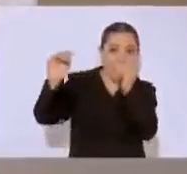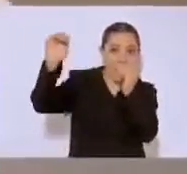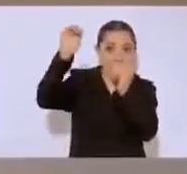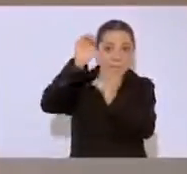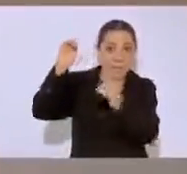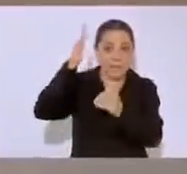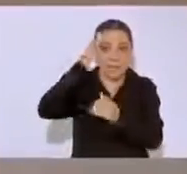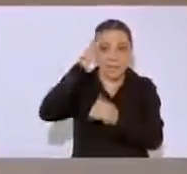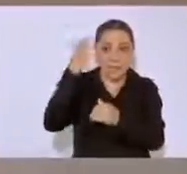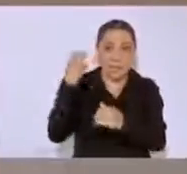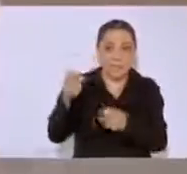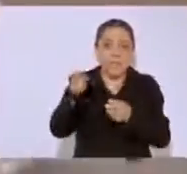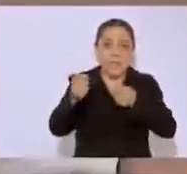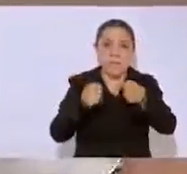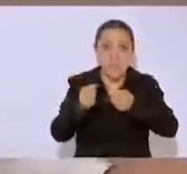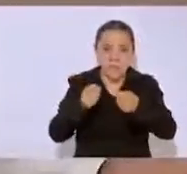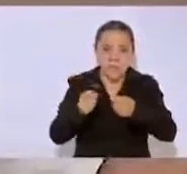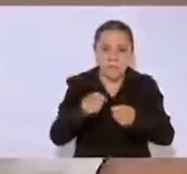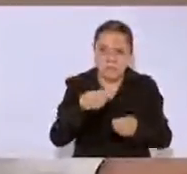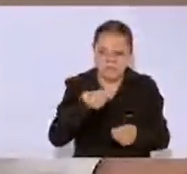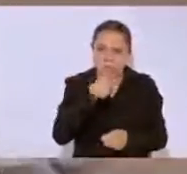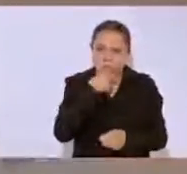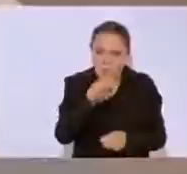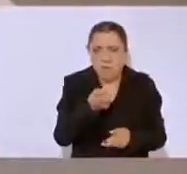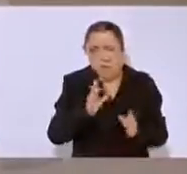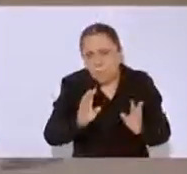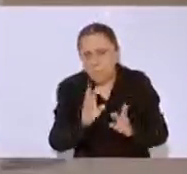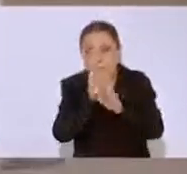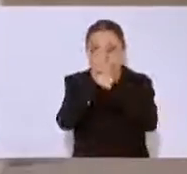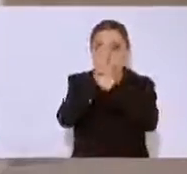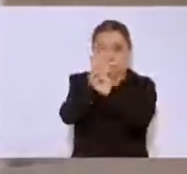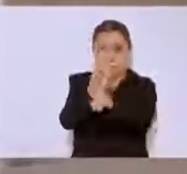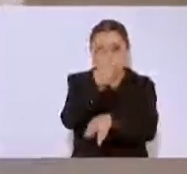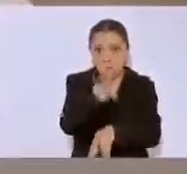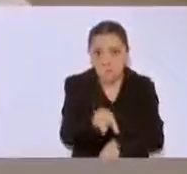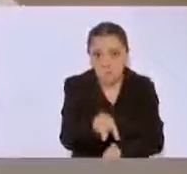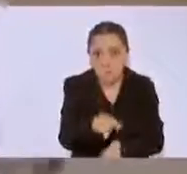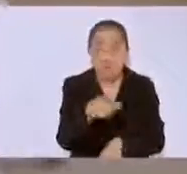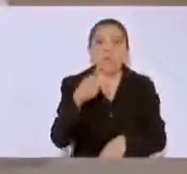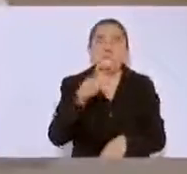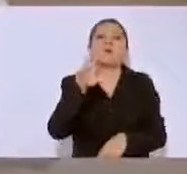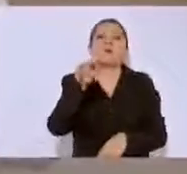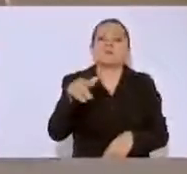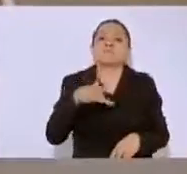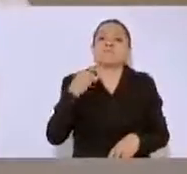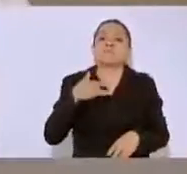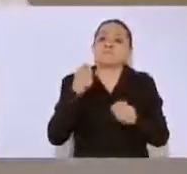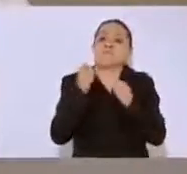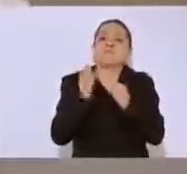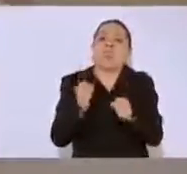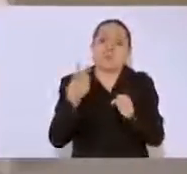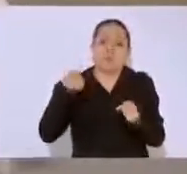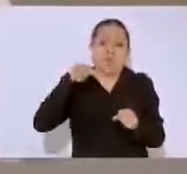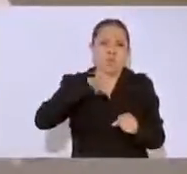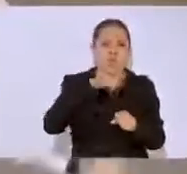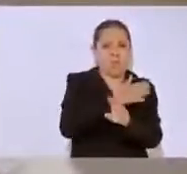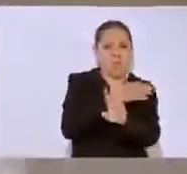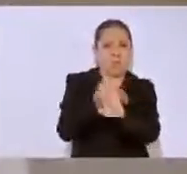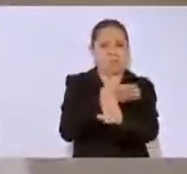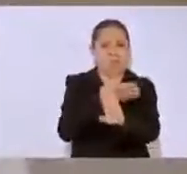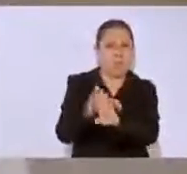encabezan este movimiento. Y lo digo con todo respeto. Y que se sientan seguros, porque nosotros vamos a estarlos